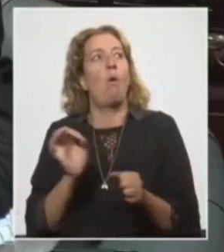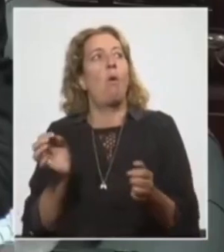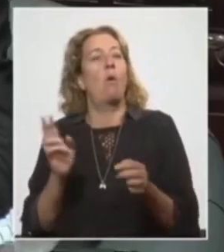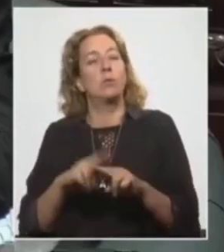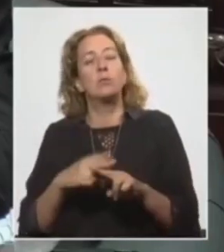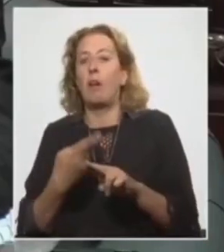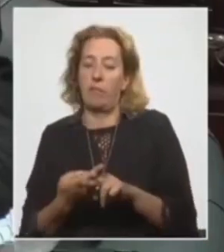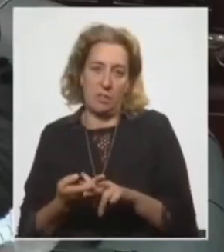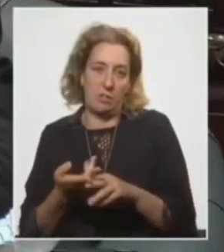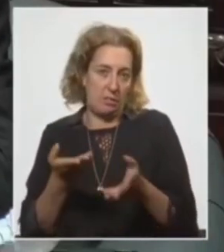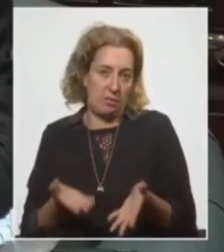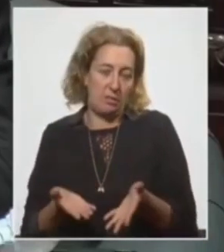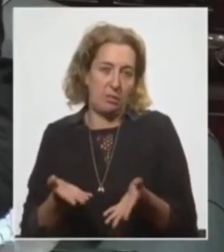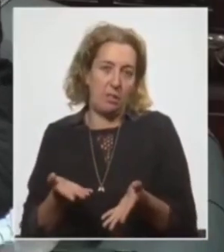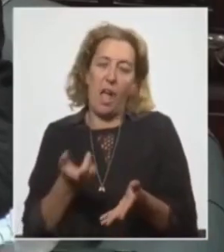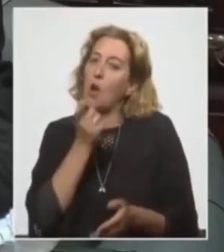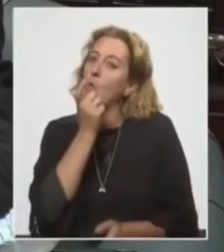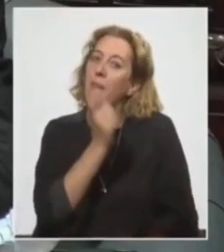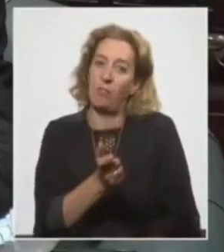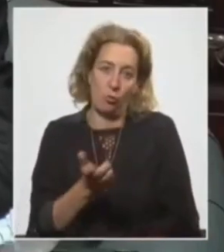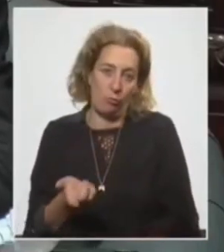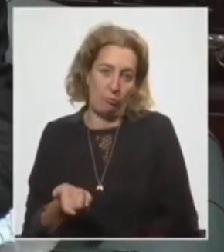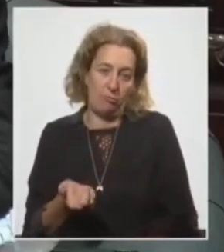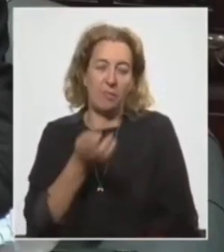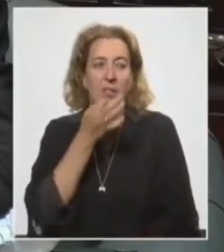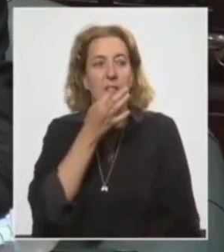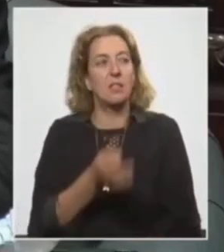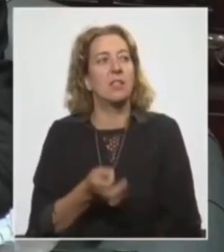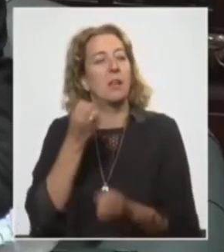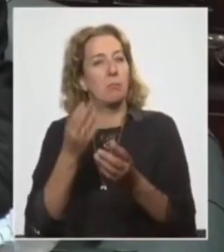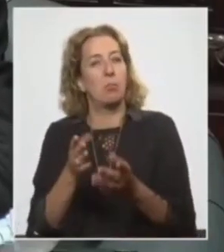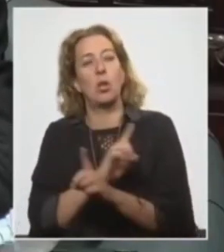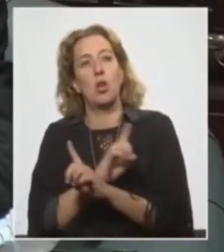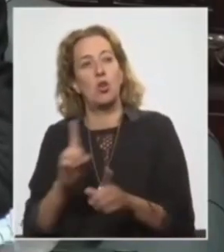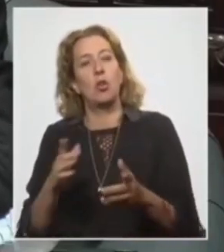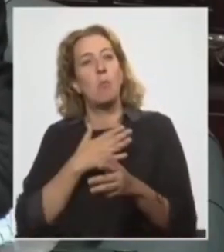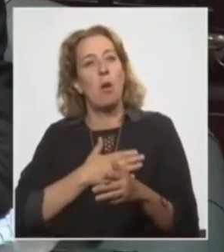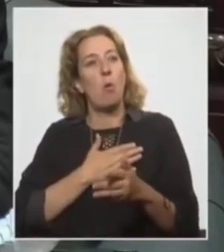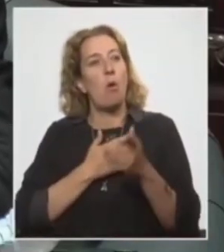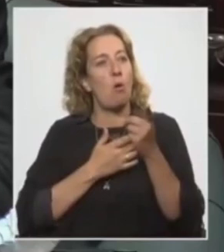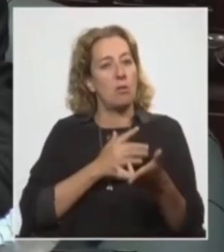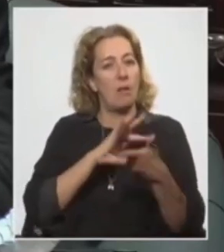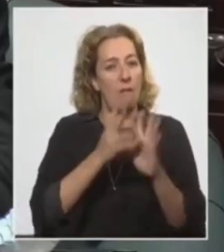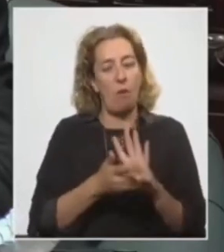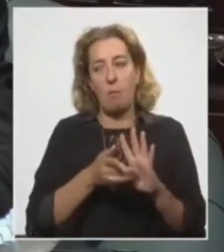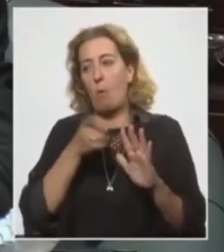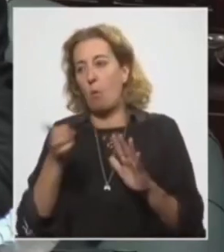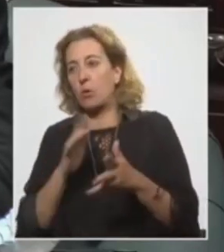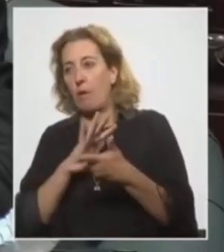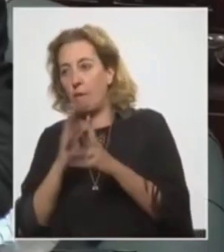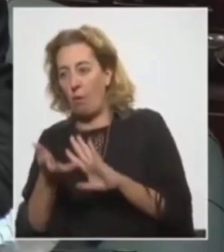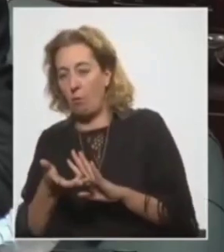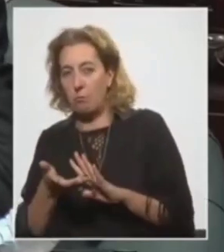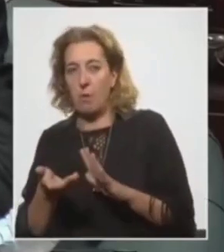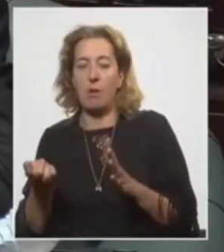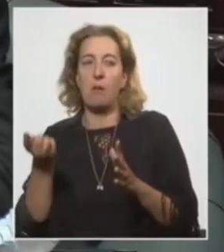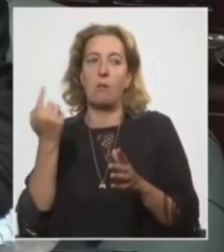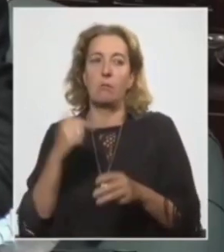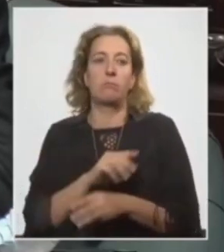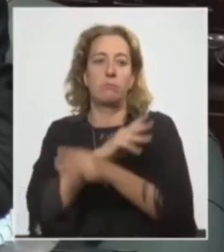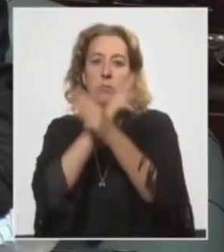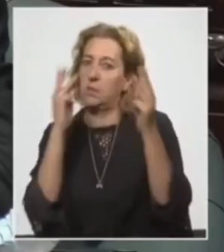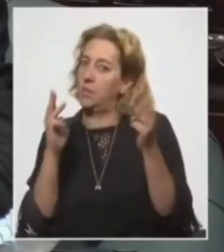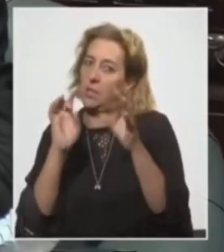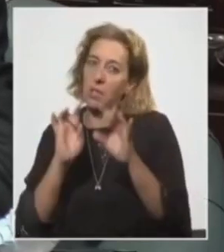porque ya fue parte de una argumentación, el decir que porque no apoyamos tal o cual medida, y que creo que en general hemos tenido un